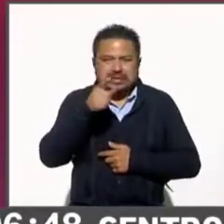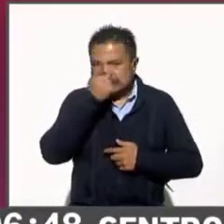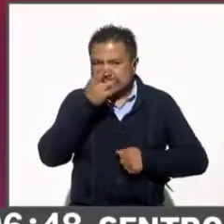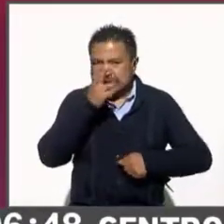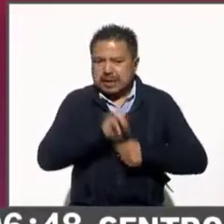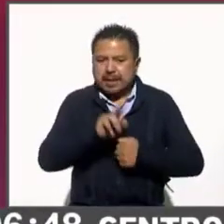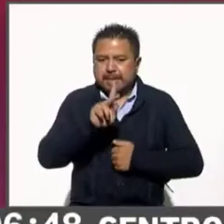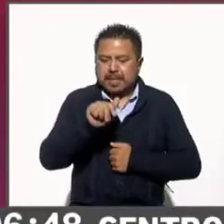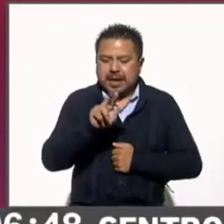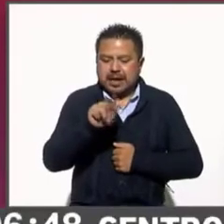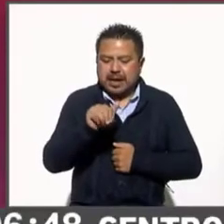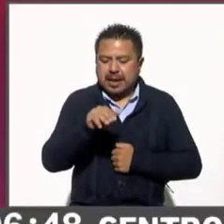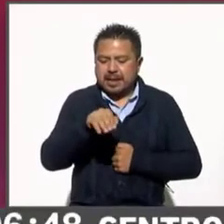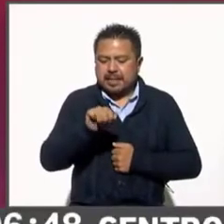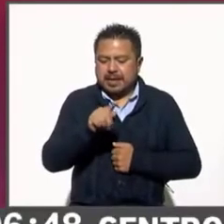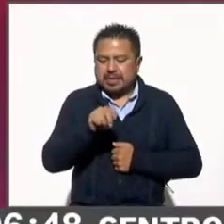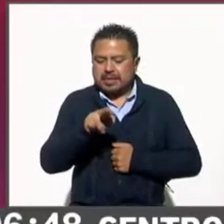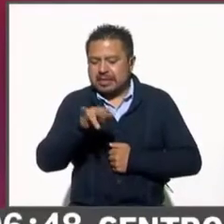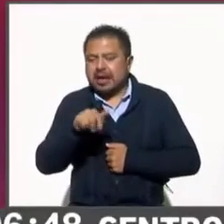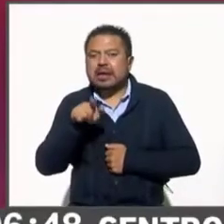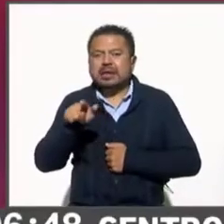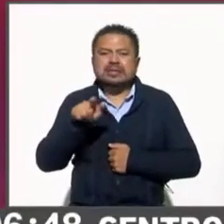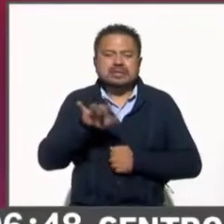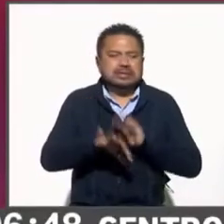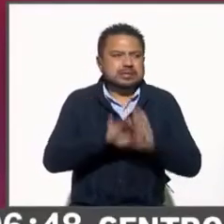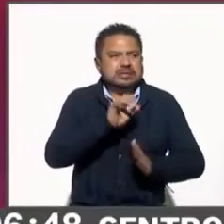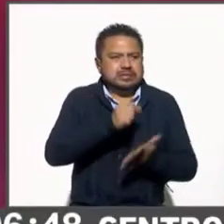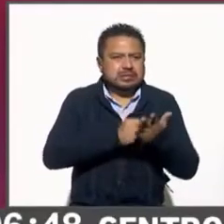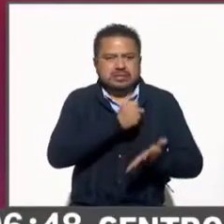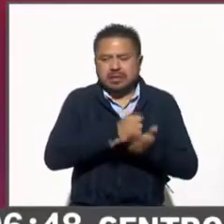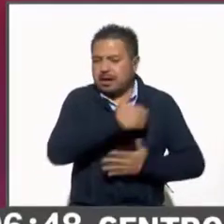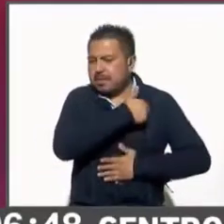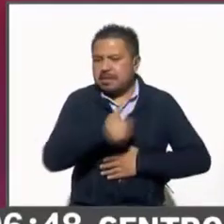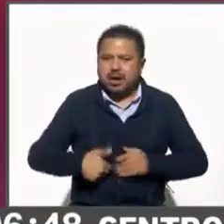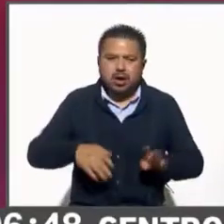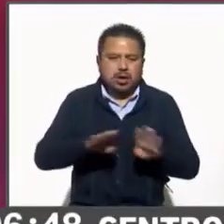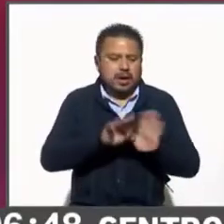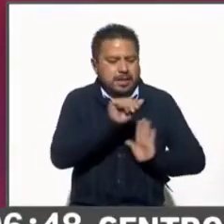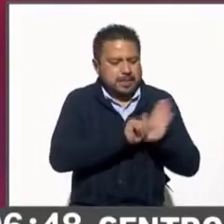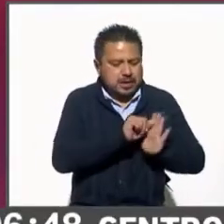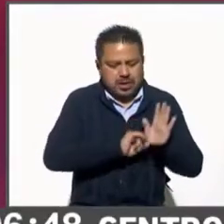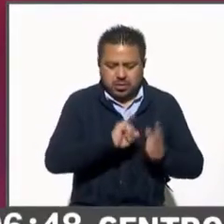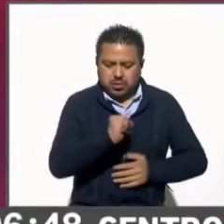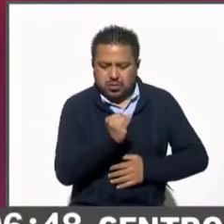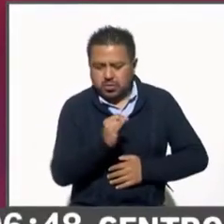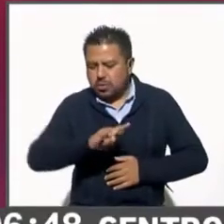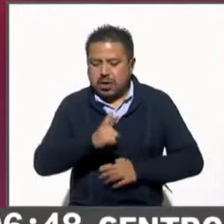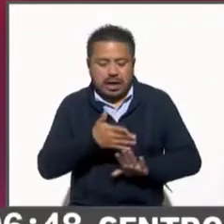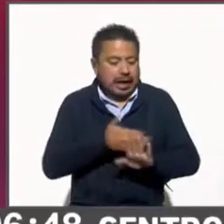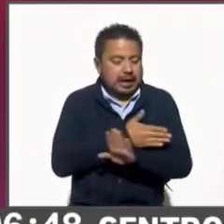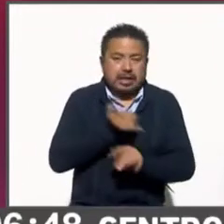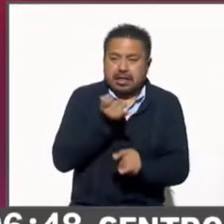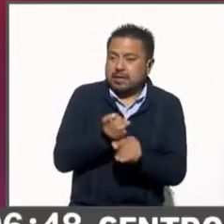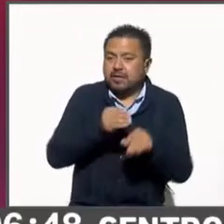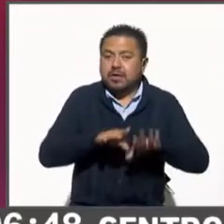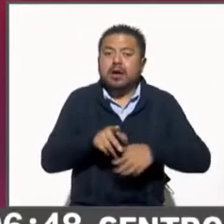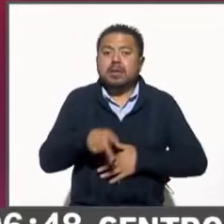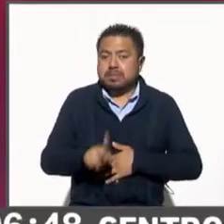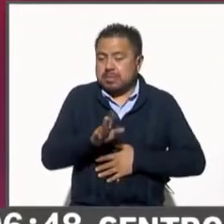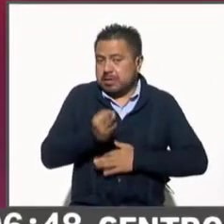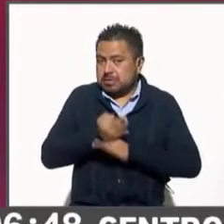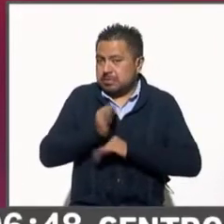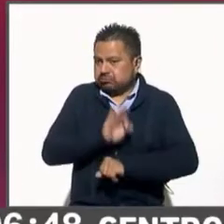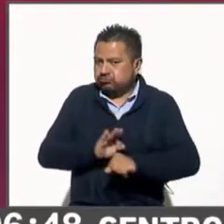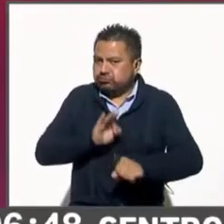presidencial en meses como junio y julio, antes del informe, pero Paco, pues el respaldo continúa